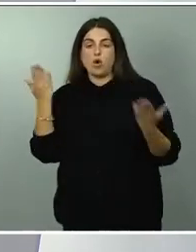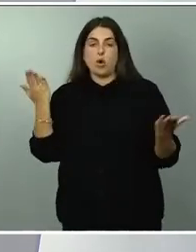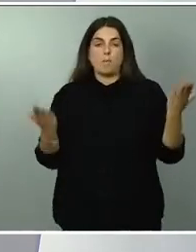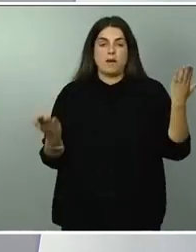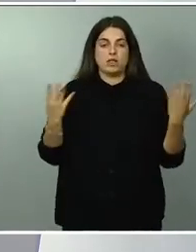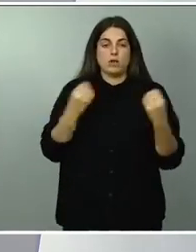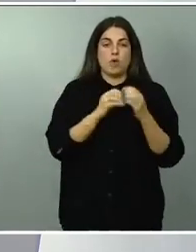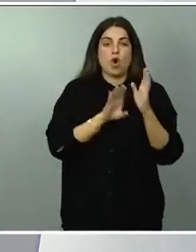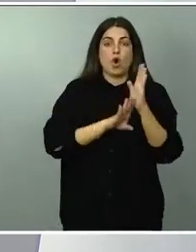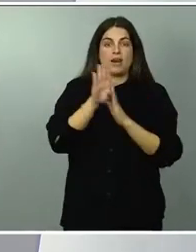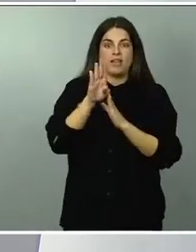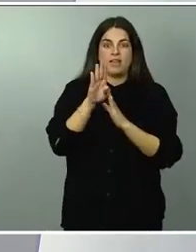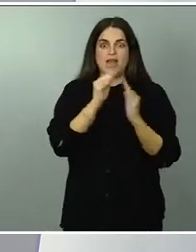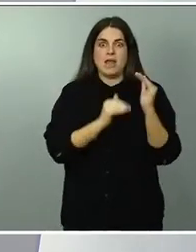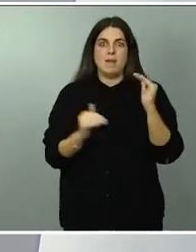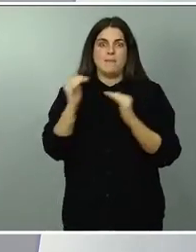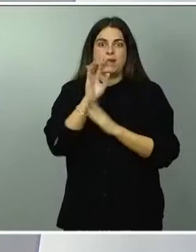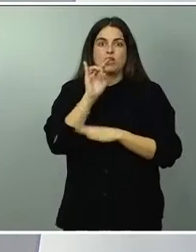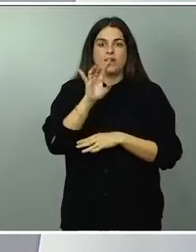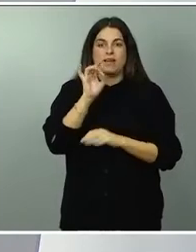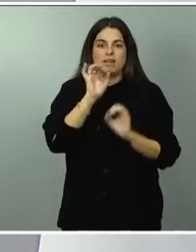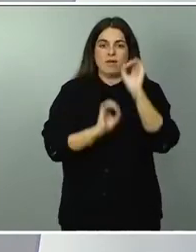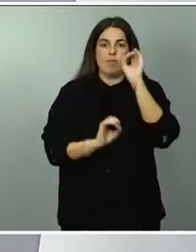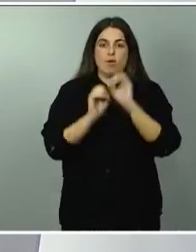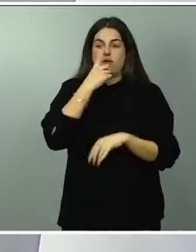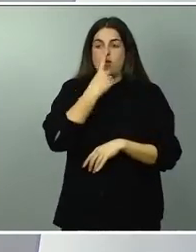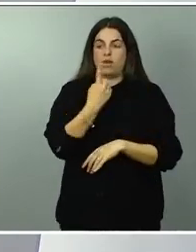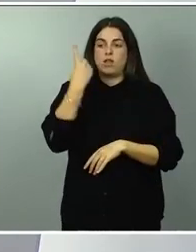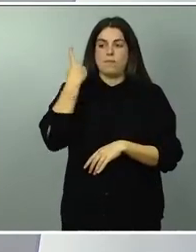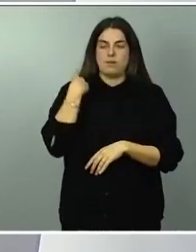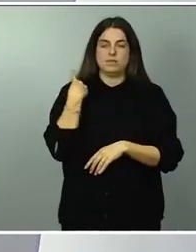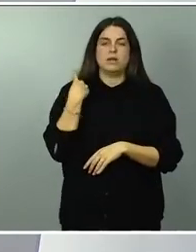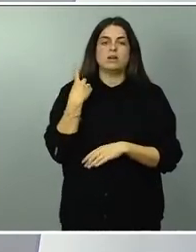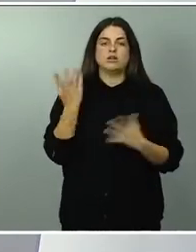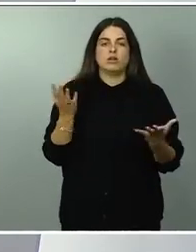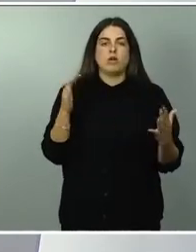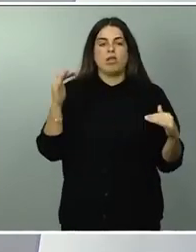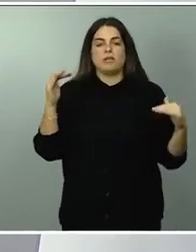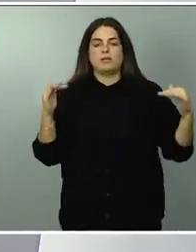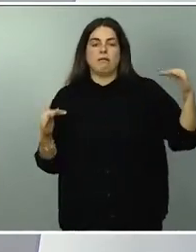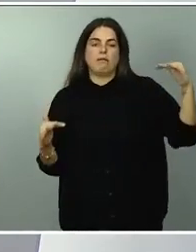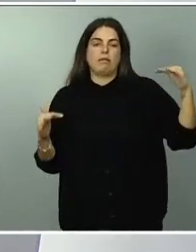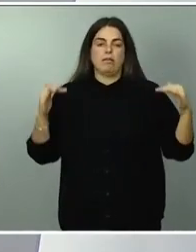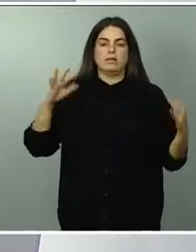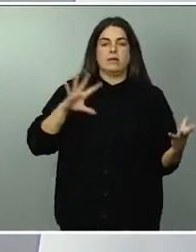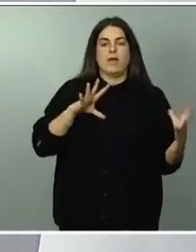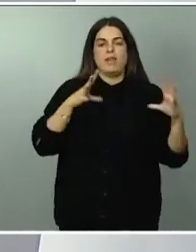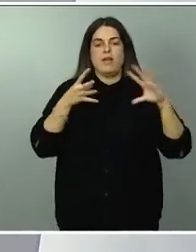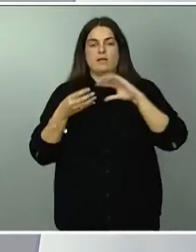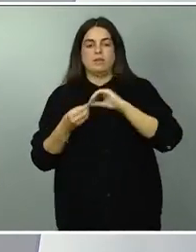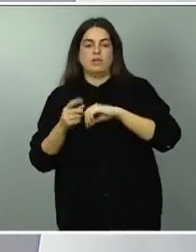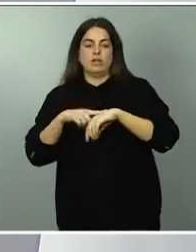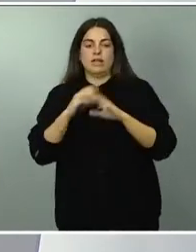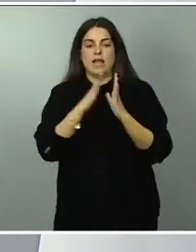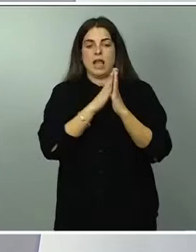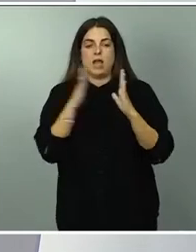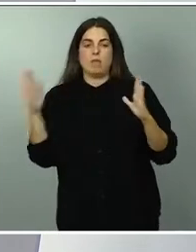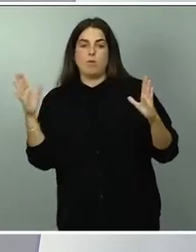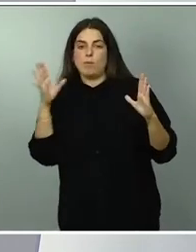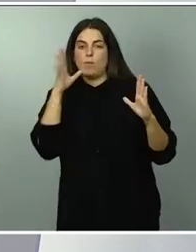superan el 15% en el año anterior pues se irá modulando a lo largo del tiempo porque esas subidas no se pueden mantener